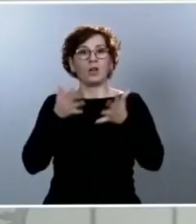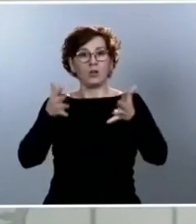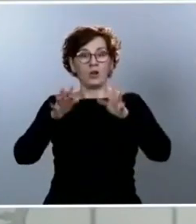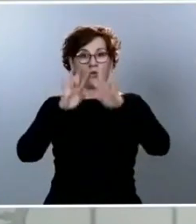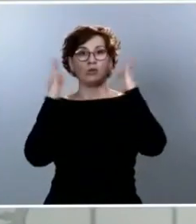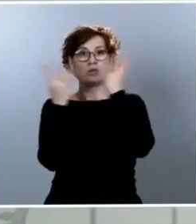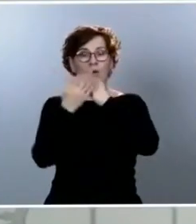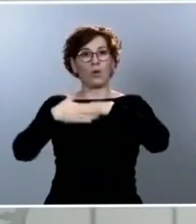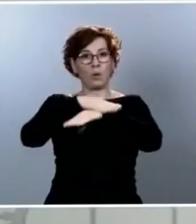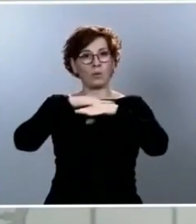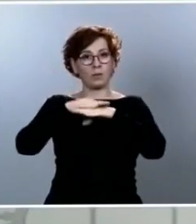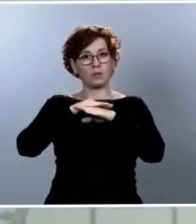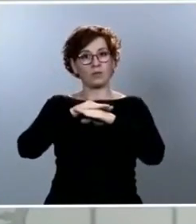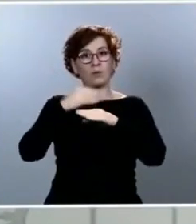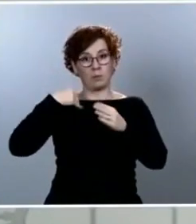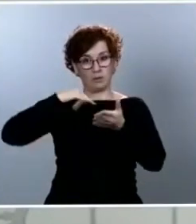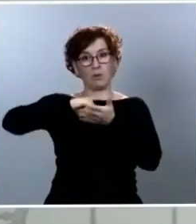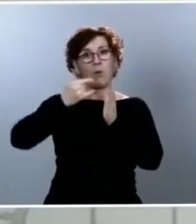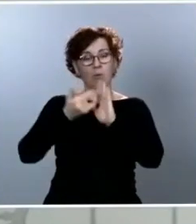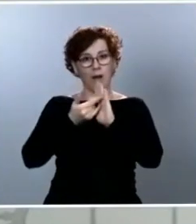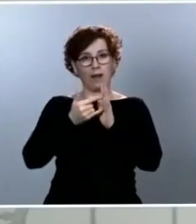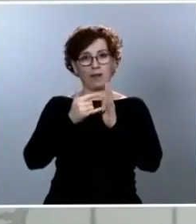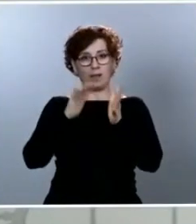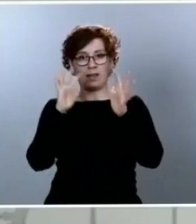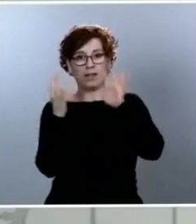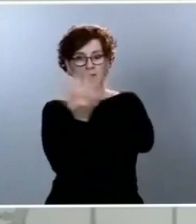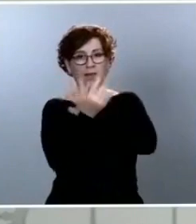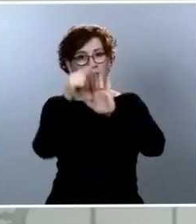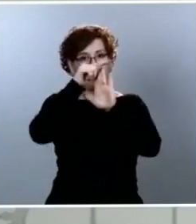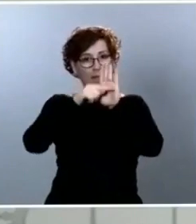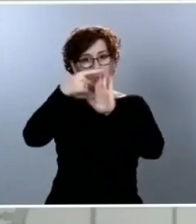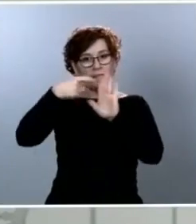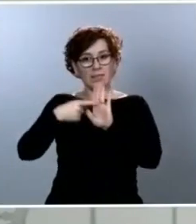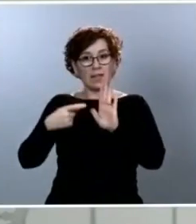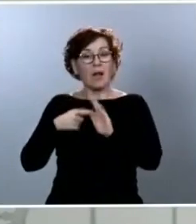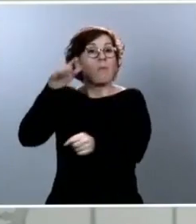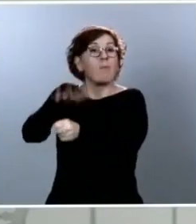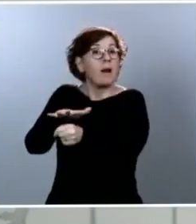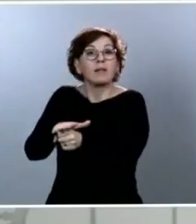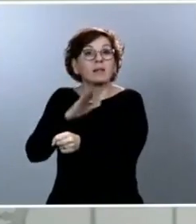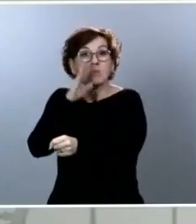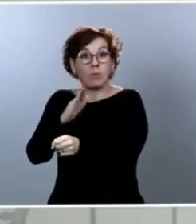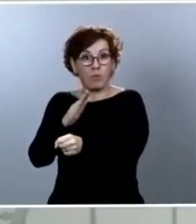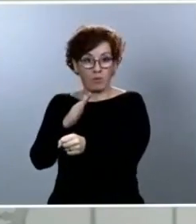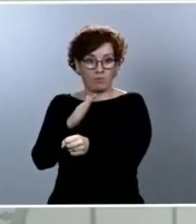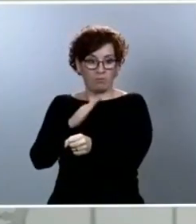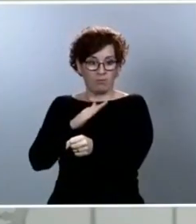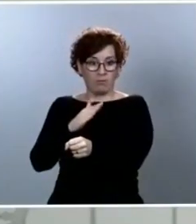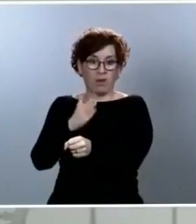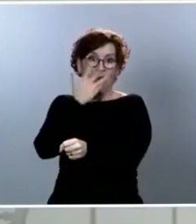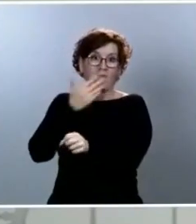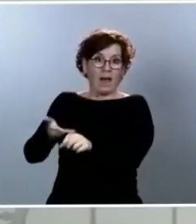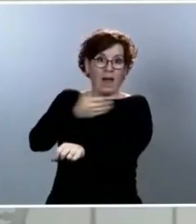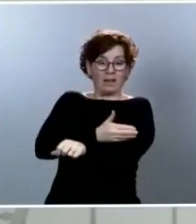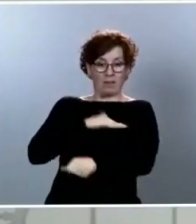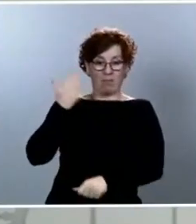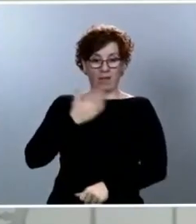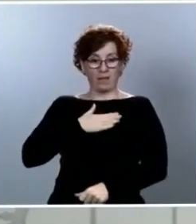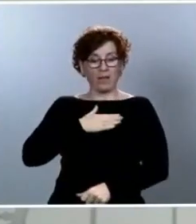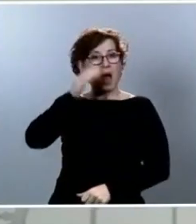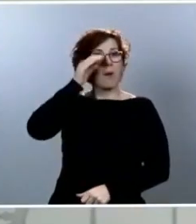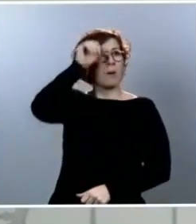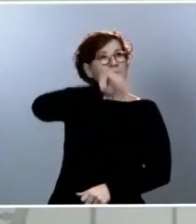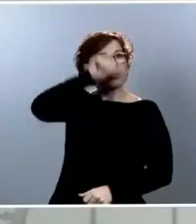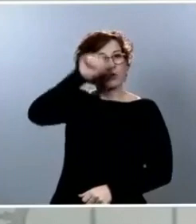escuchar a los presidentes y presidentas autonómicas sus planes de desescalada, porque a lo largo de esta semana hemos estado reuniéndonos